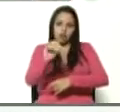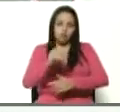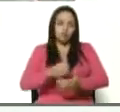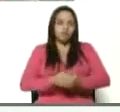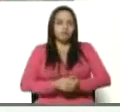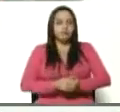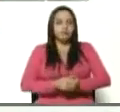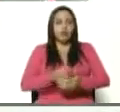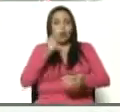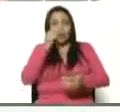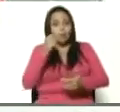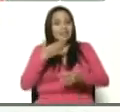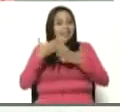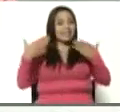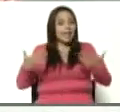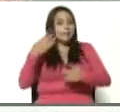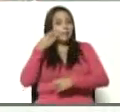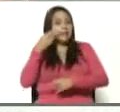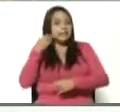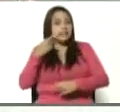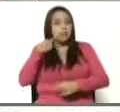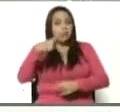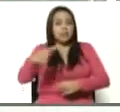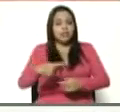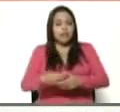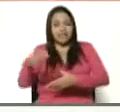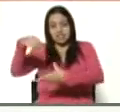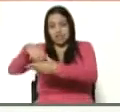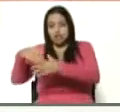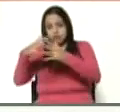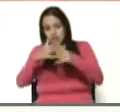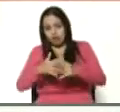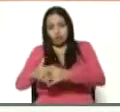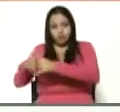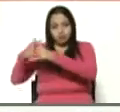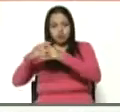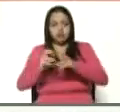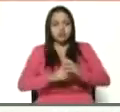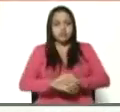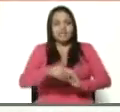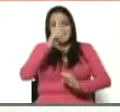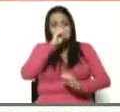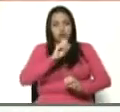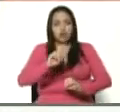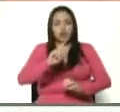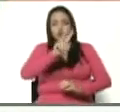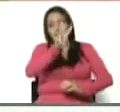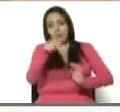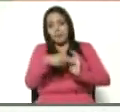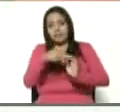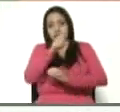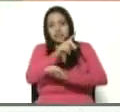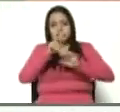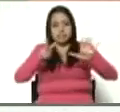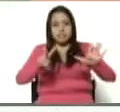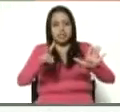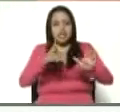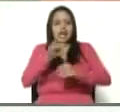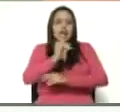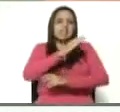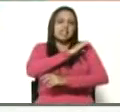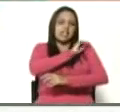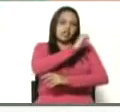Es un hombre de una gran experiencia política en los Estados Unidos. Y desde el año 2017 es director